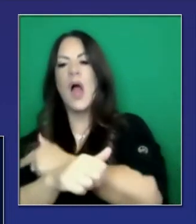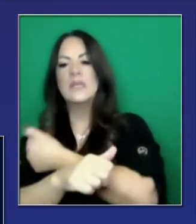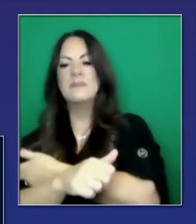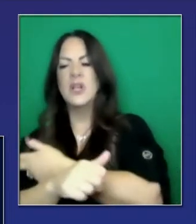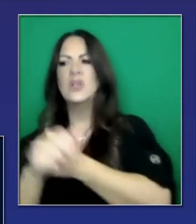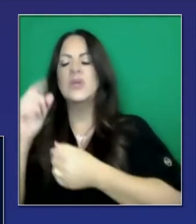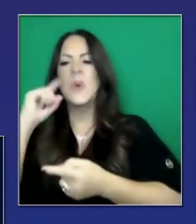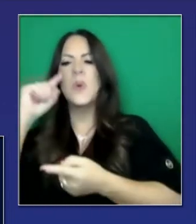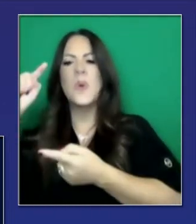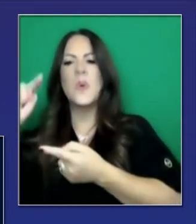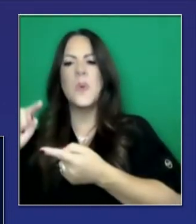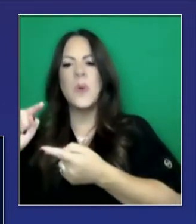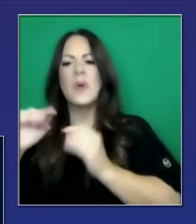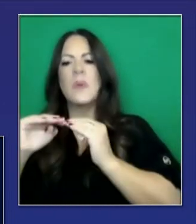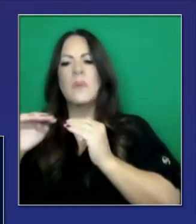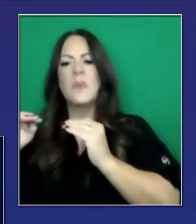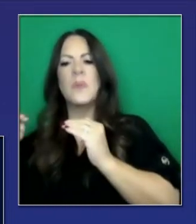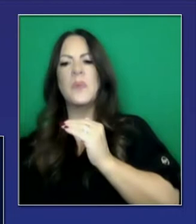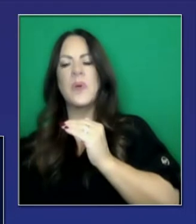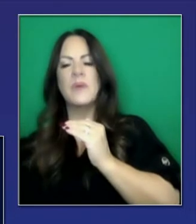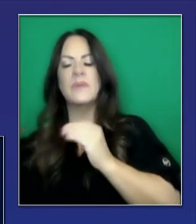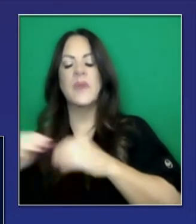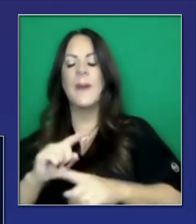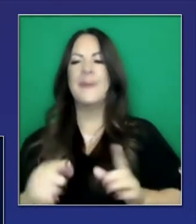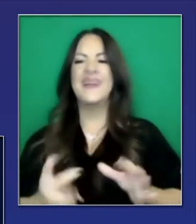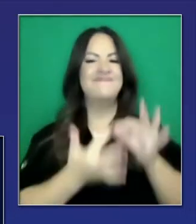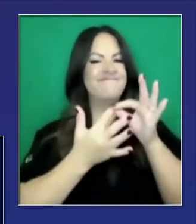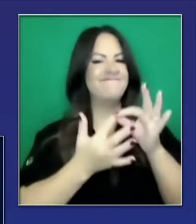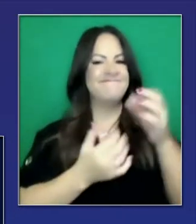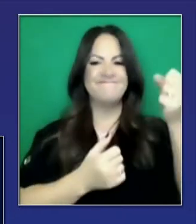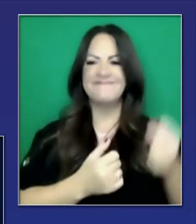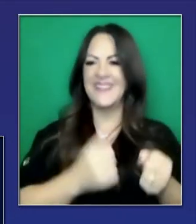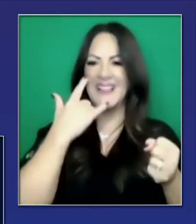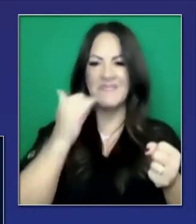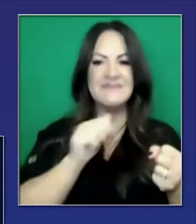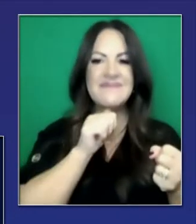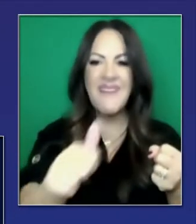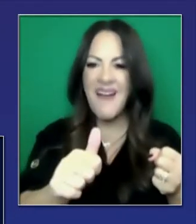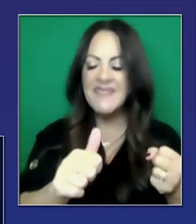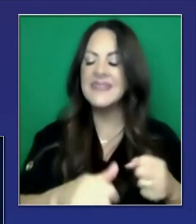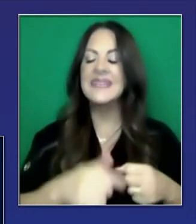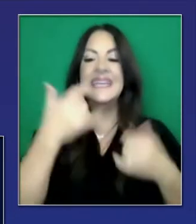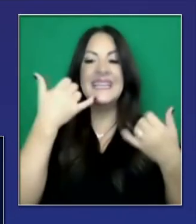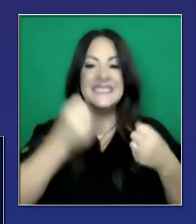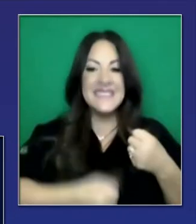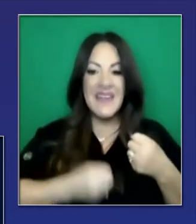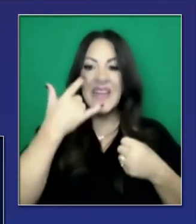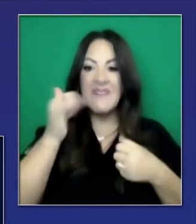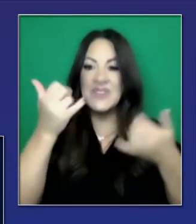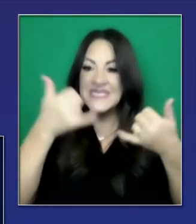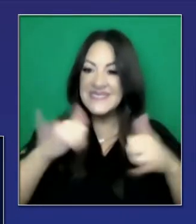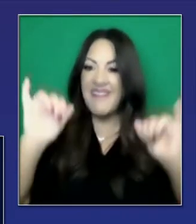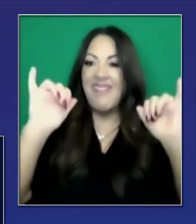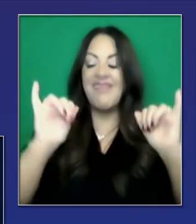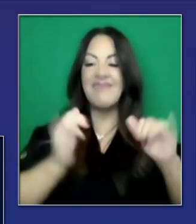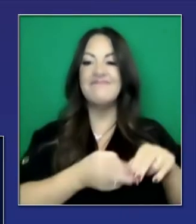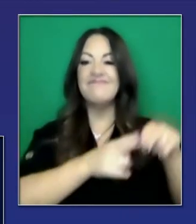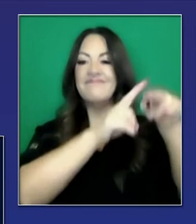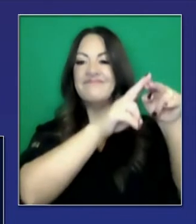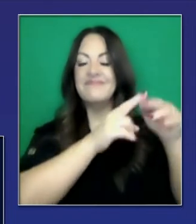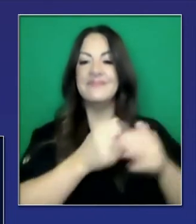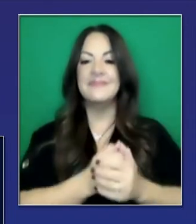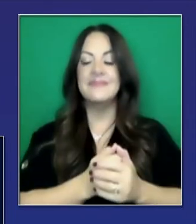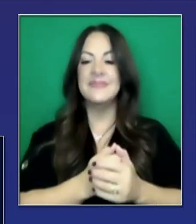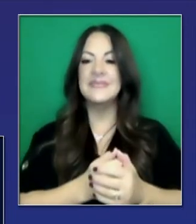empezado a bajar, con una excepción muy grande, que es el sur de California, donde continuamos viendo números más